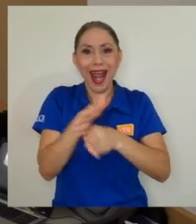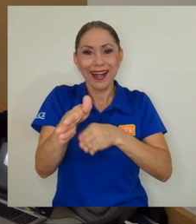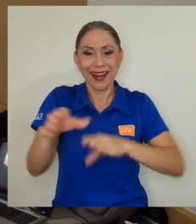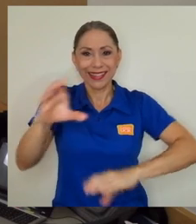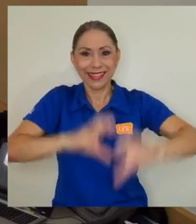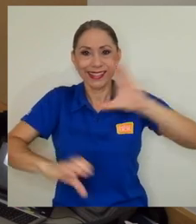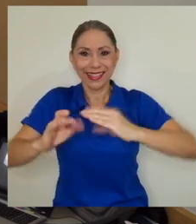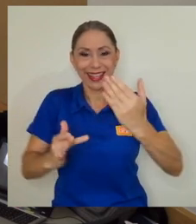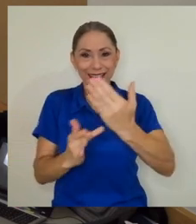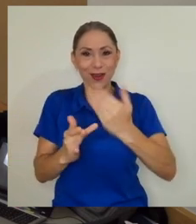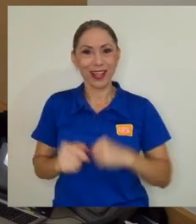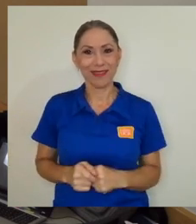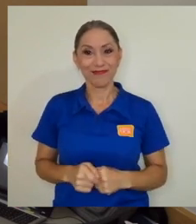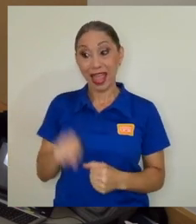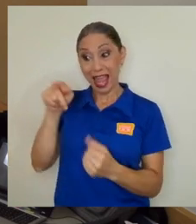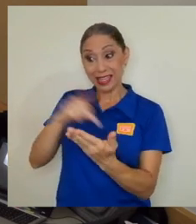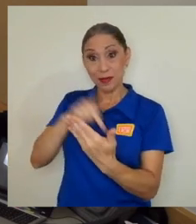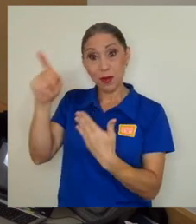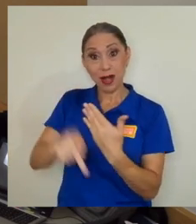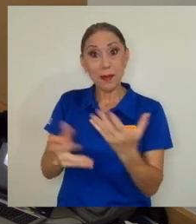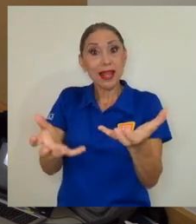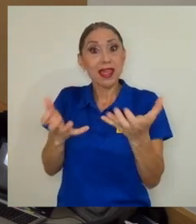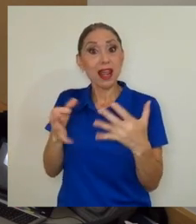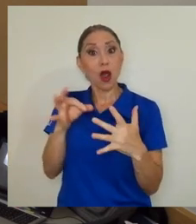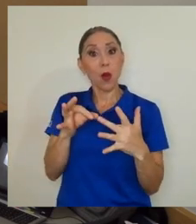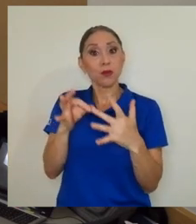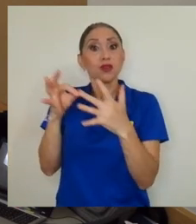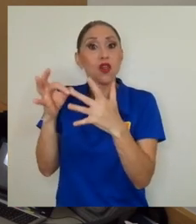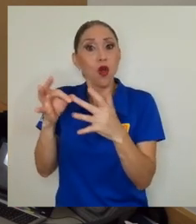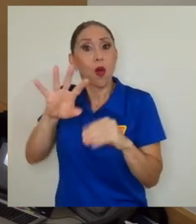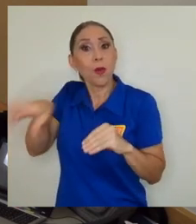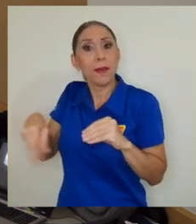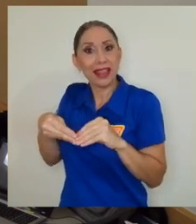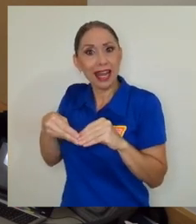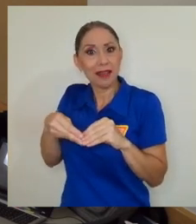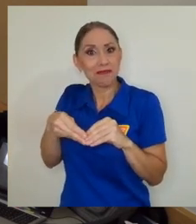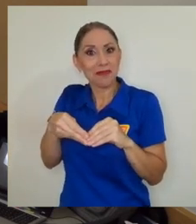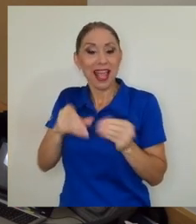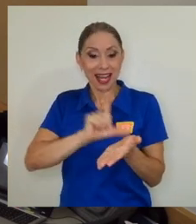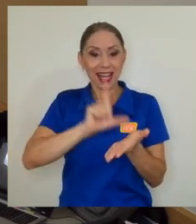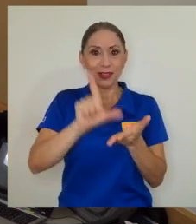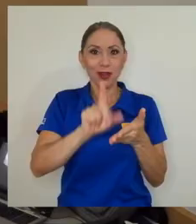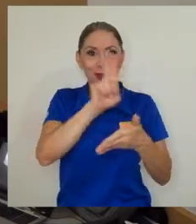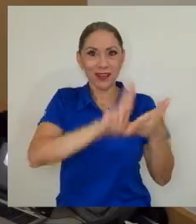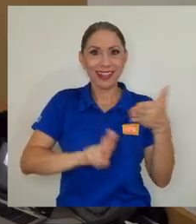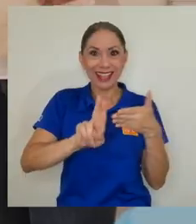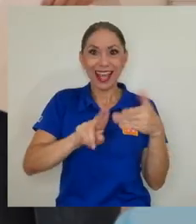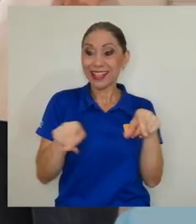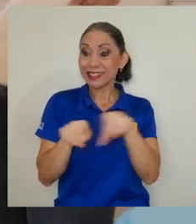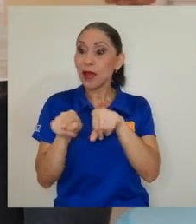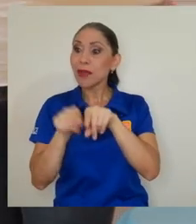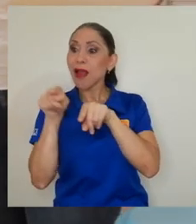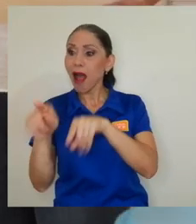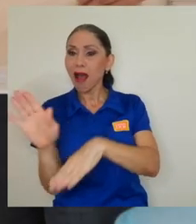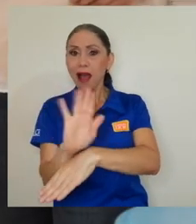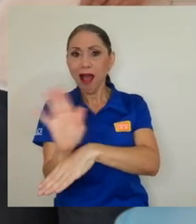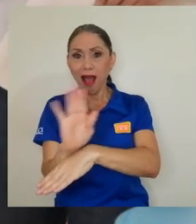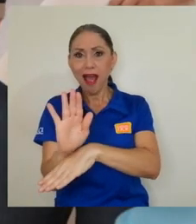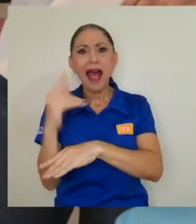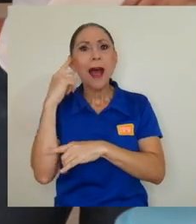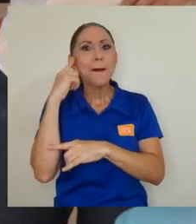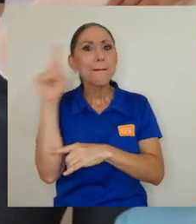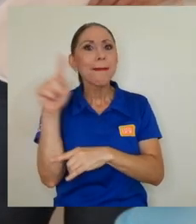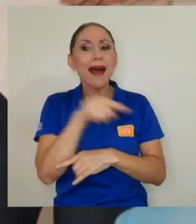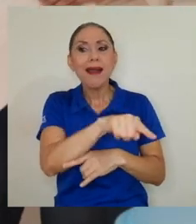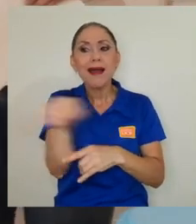Esta propuesta busca ser una opción complementaria a las lecciones universitarias, especialmente para aquellos estudiantes que